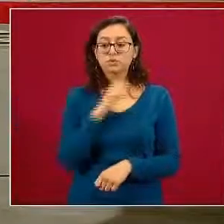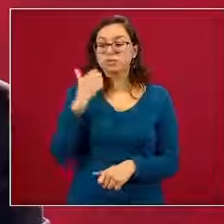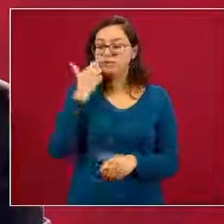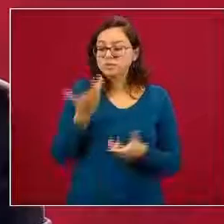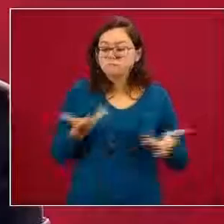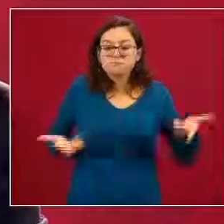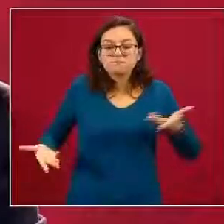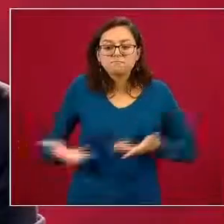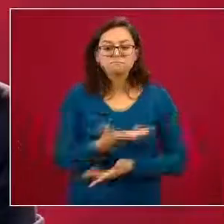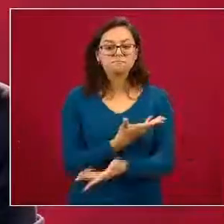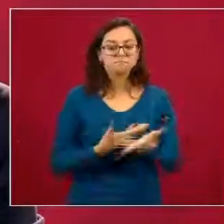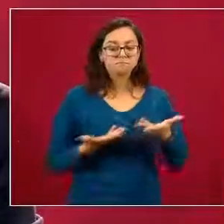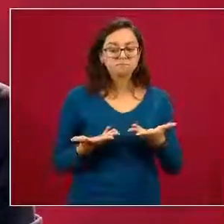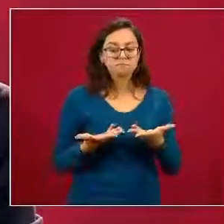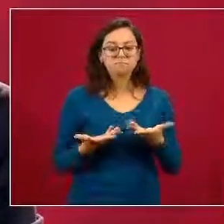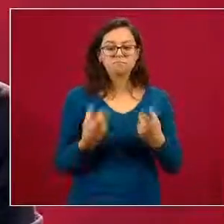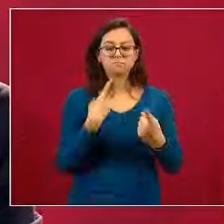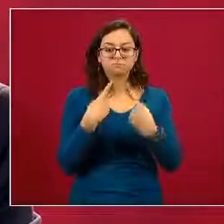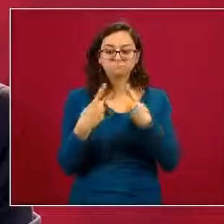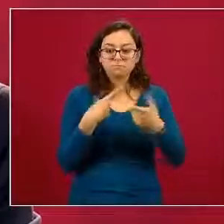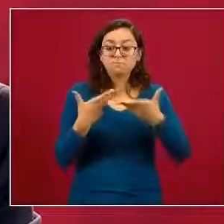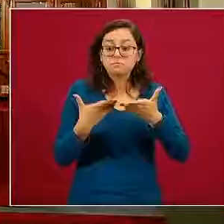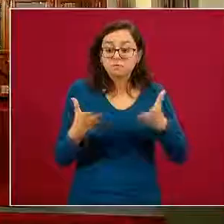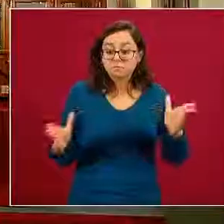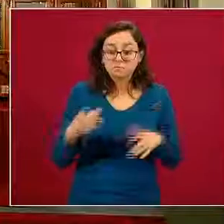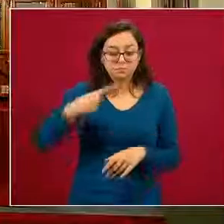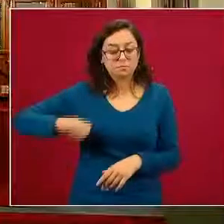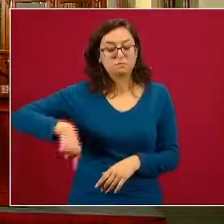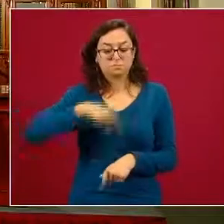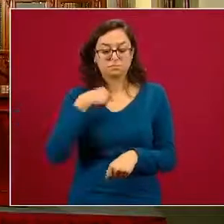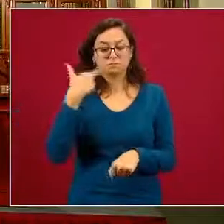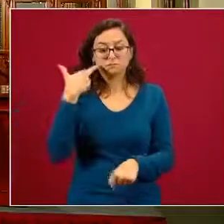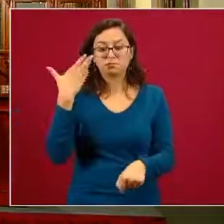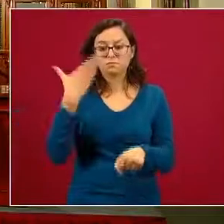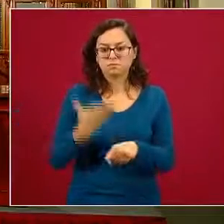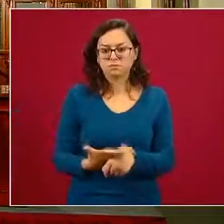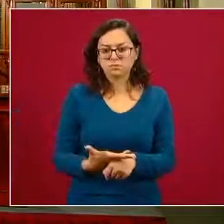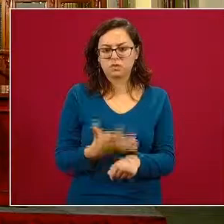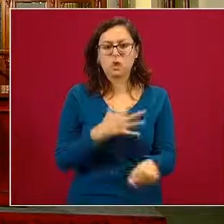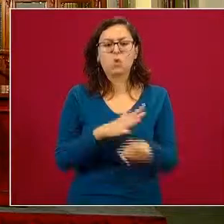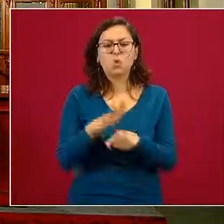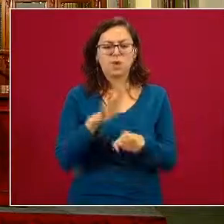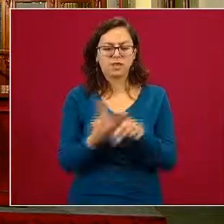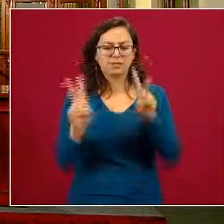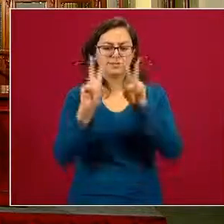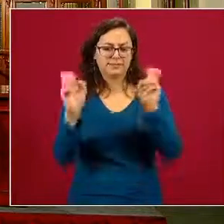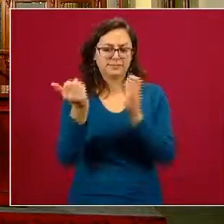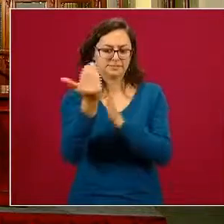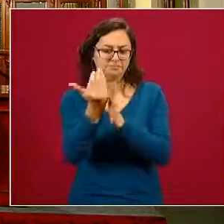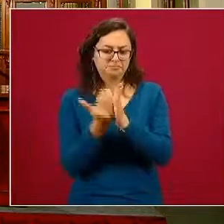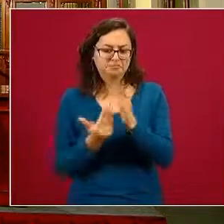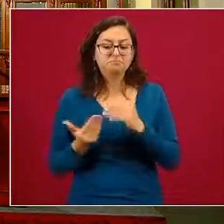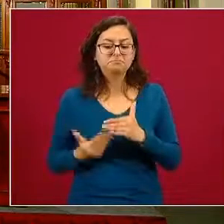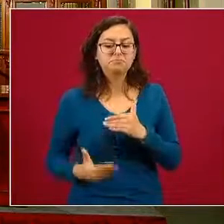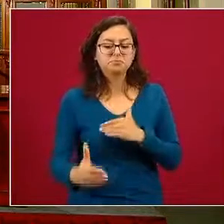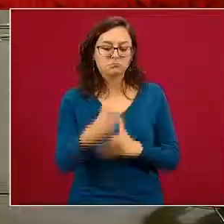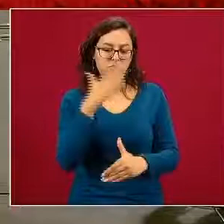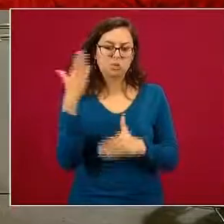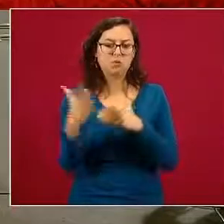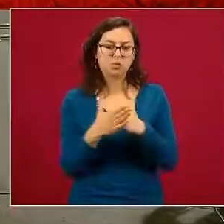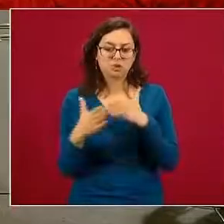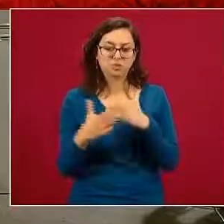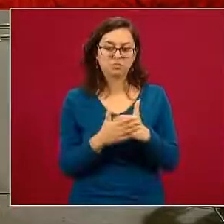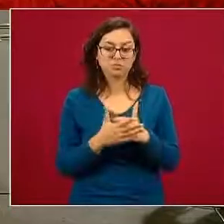externáramos nosotros como en esta responsabilidad cuál es la agenda a la que vamos a encaminar los